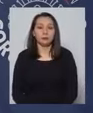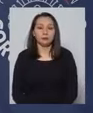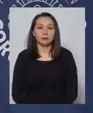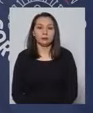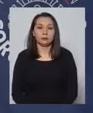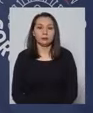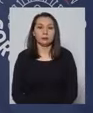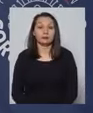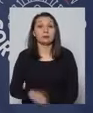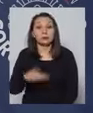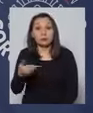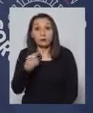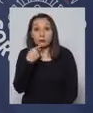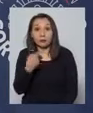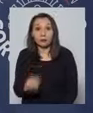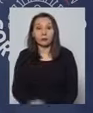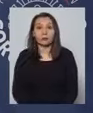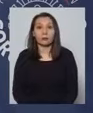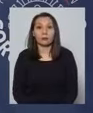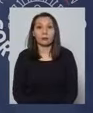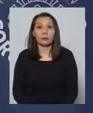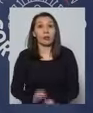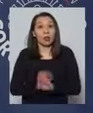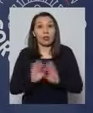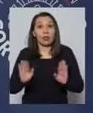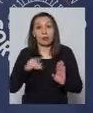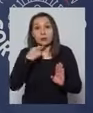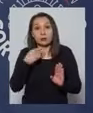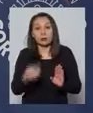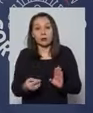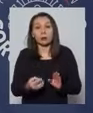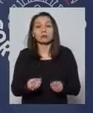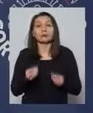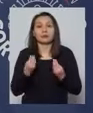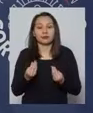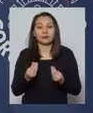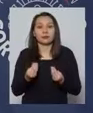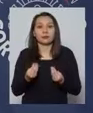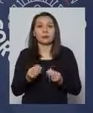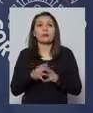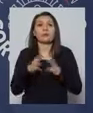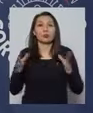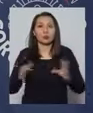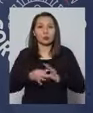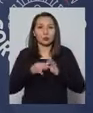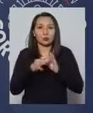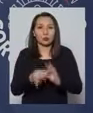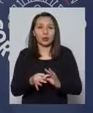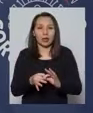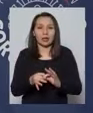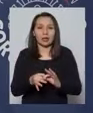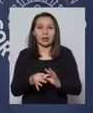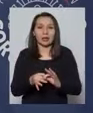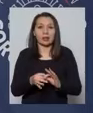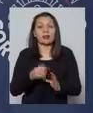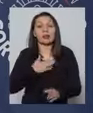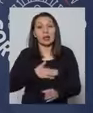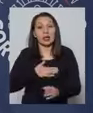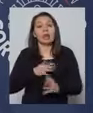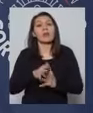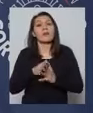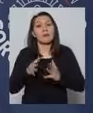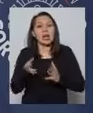¿La siguiente pregunta? ¿No hay más preguntas? Bueno, muchas gracias. Quiero